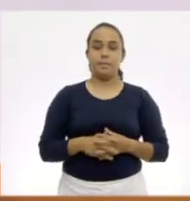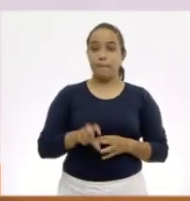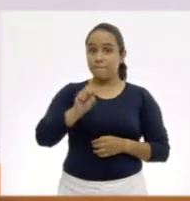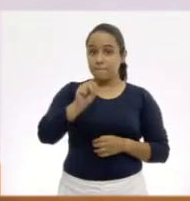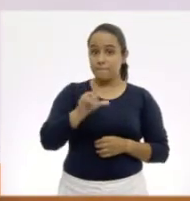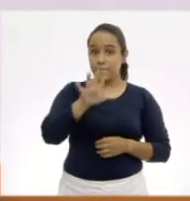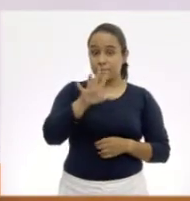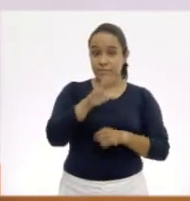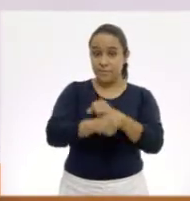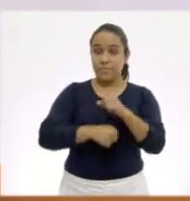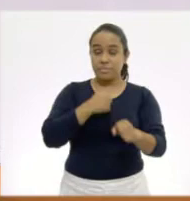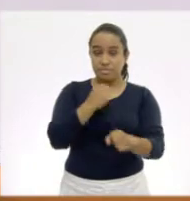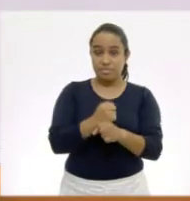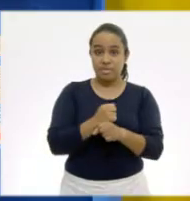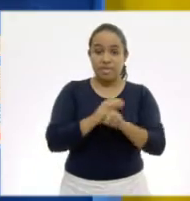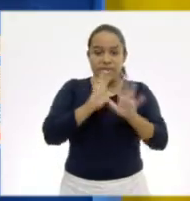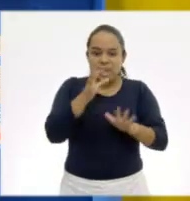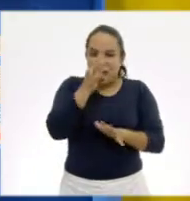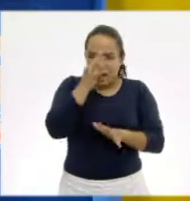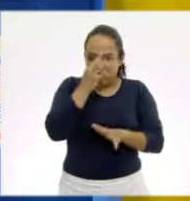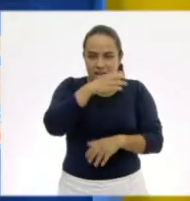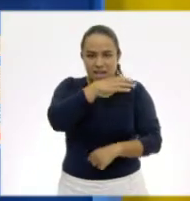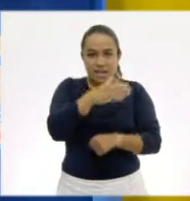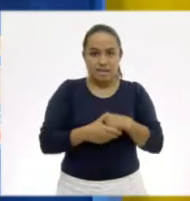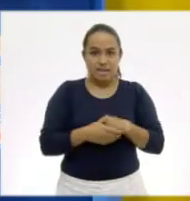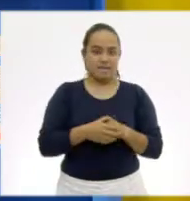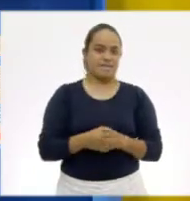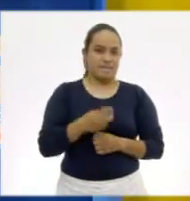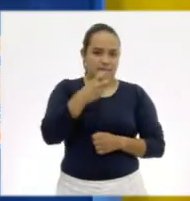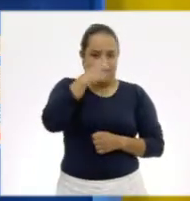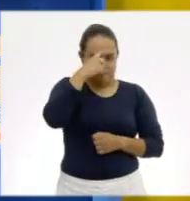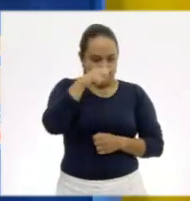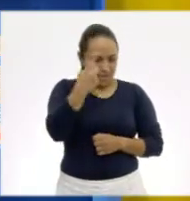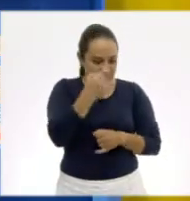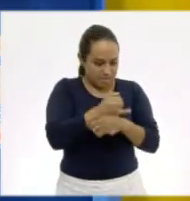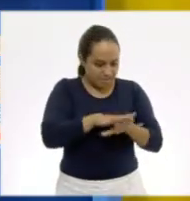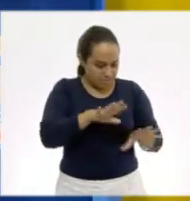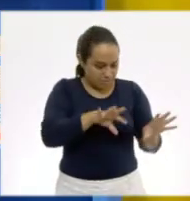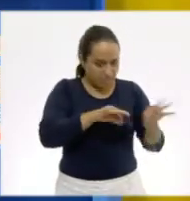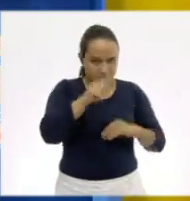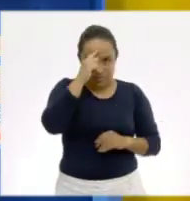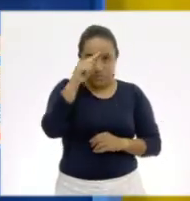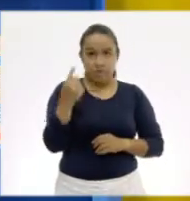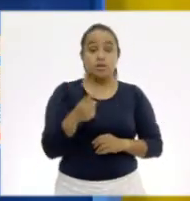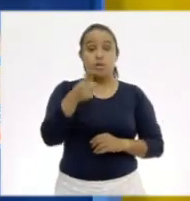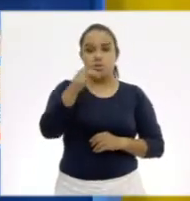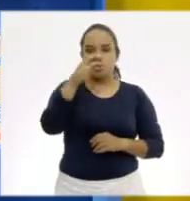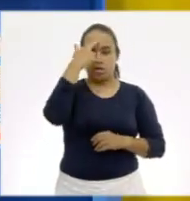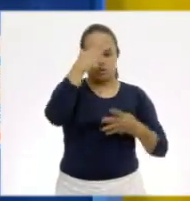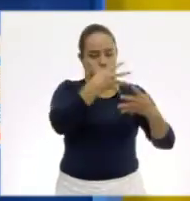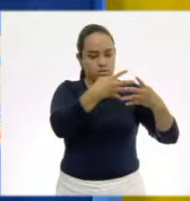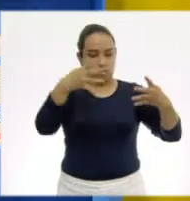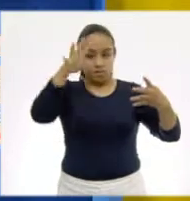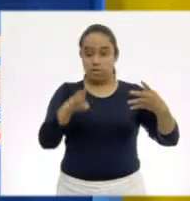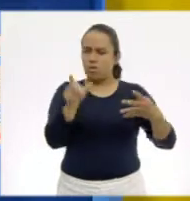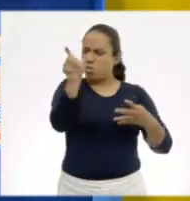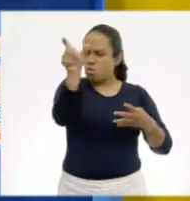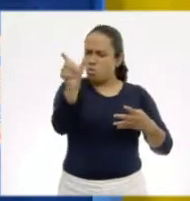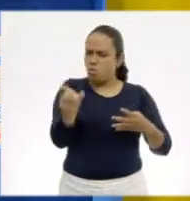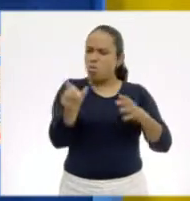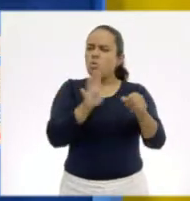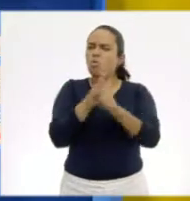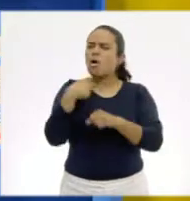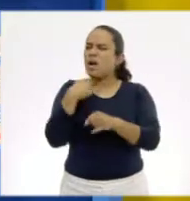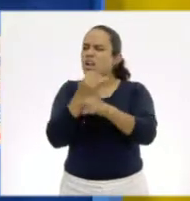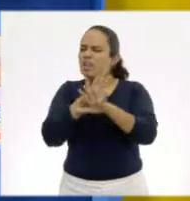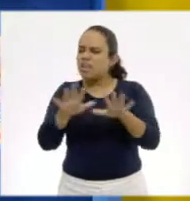65 años. Ya casi acabamos. Ha sido fácil encontrar la información. Recuerda tu tabla, ubica la columna donde estás buscando